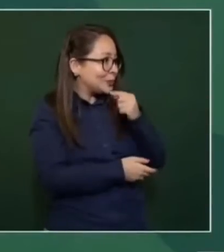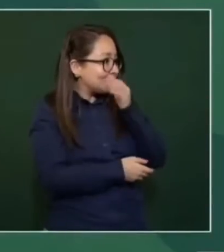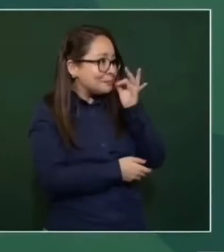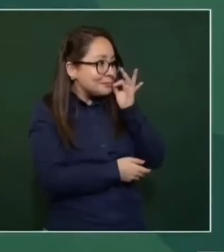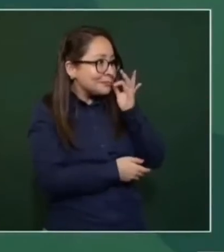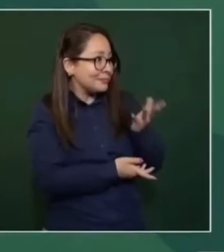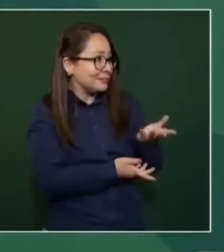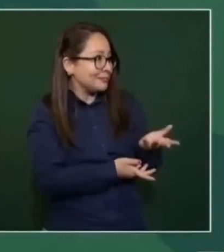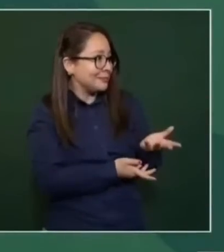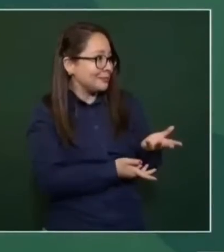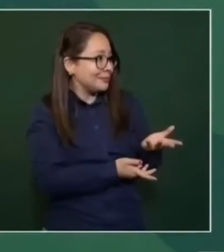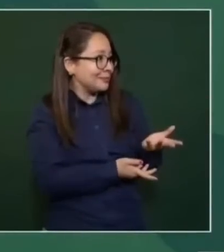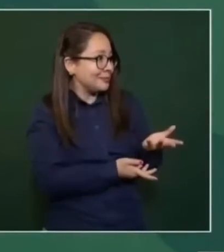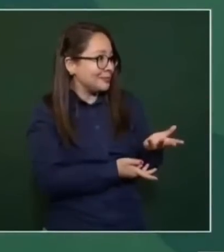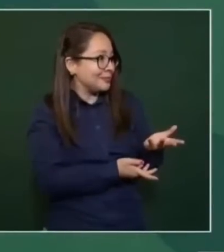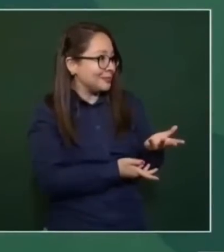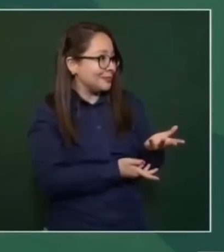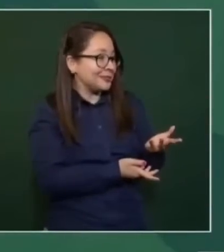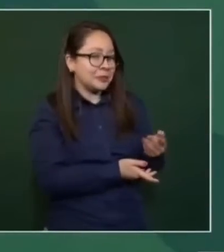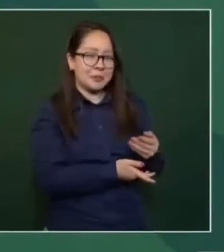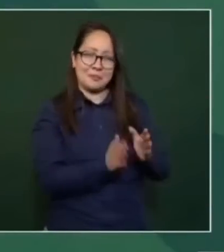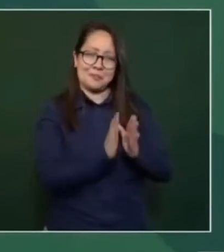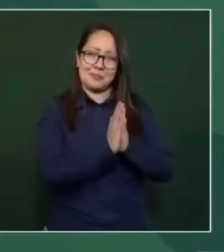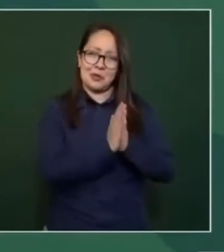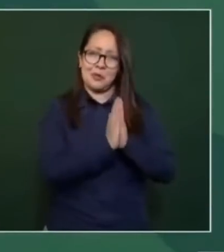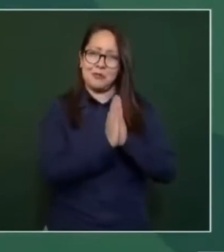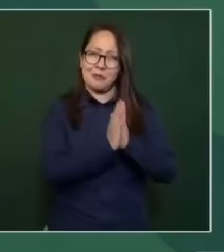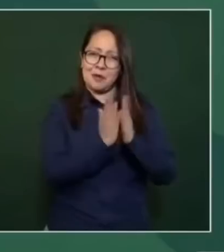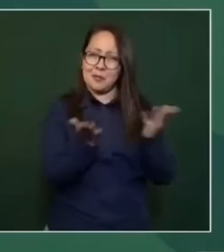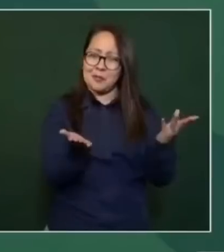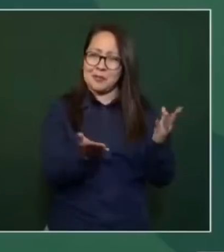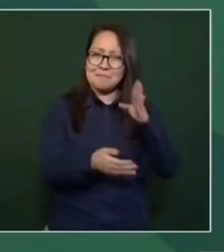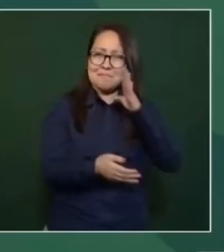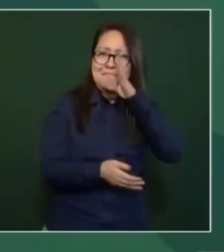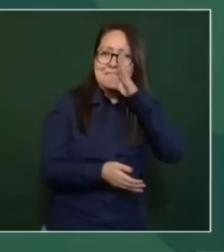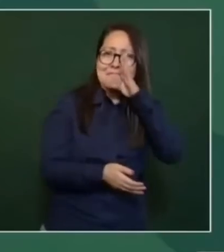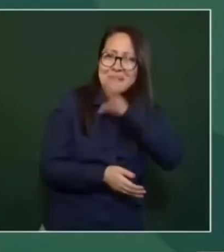¿Qué Politiquería. Ramplona.